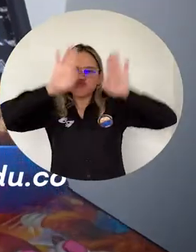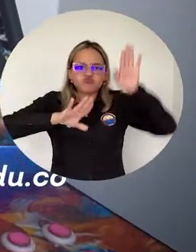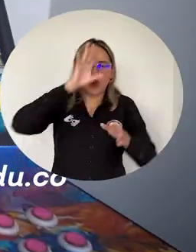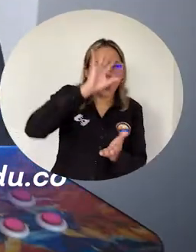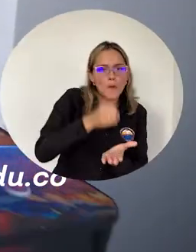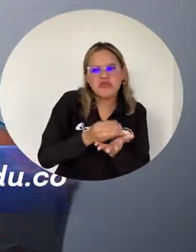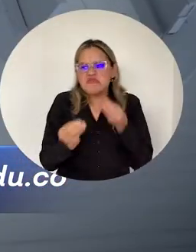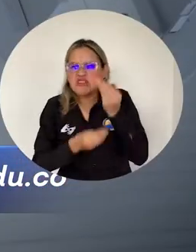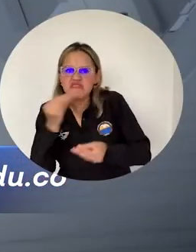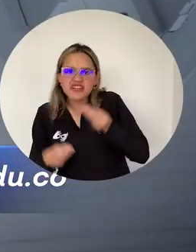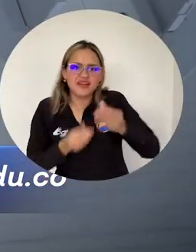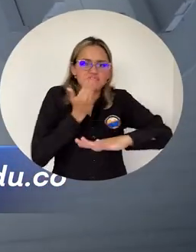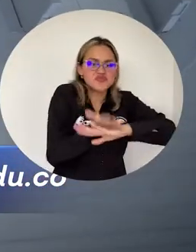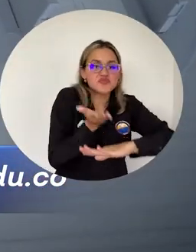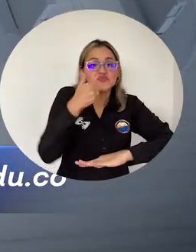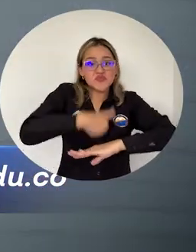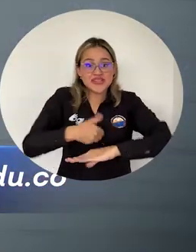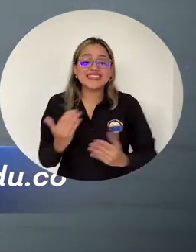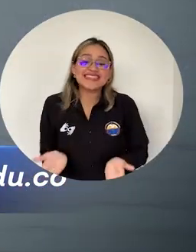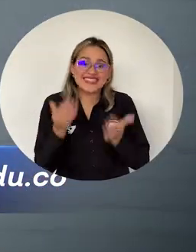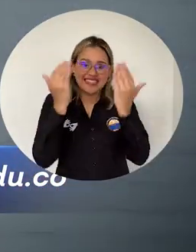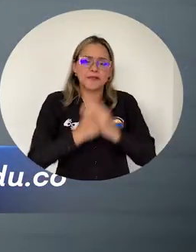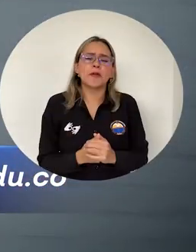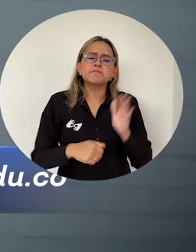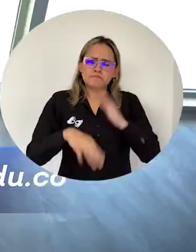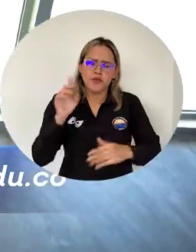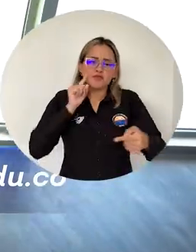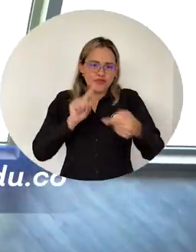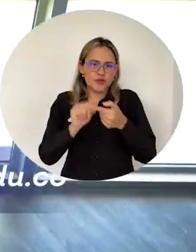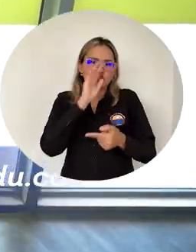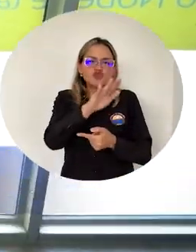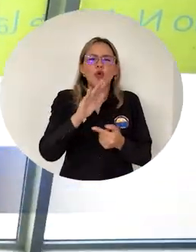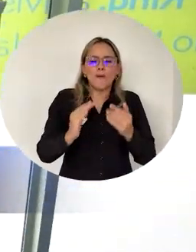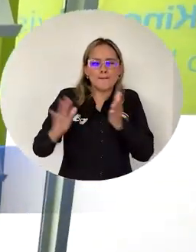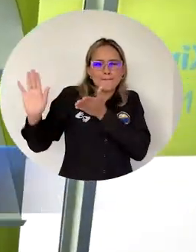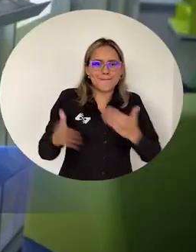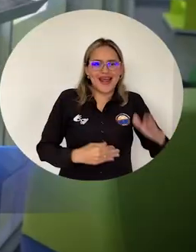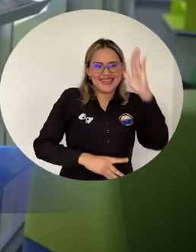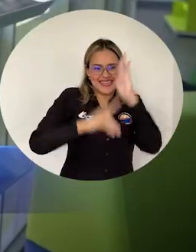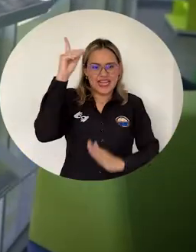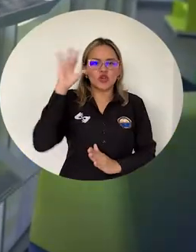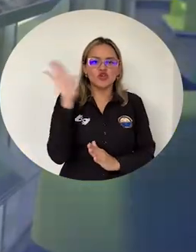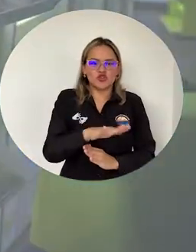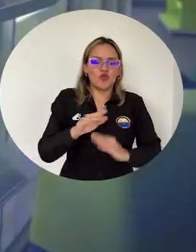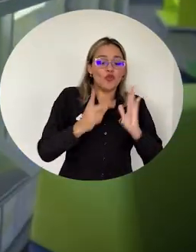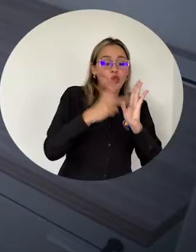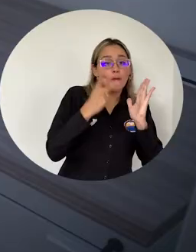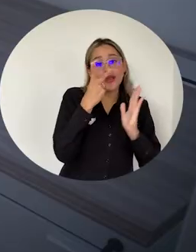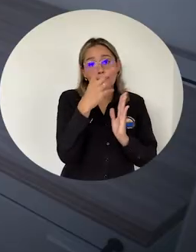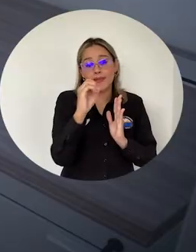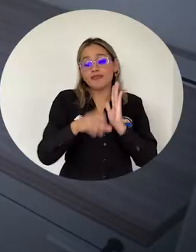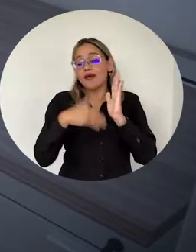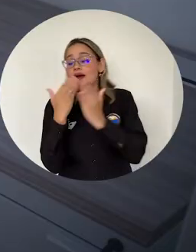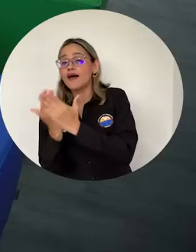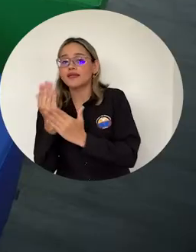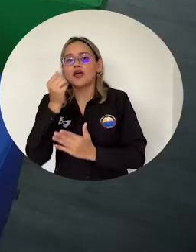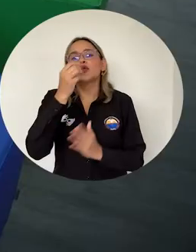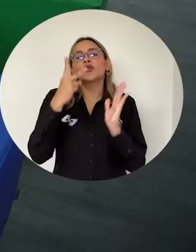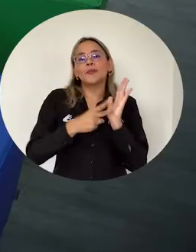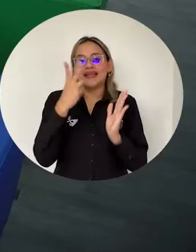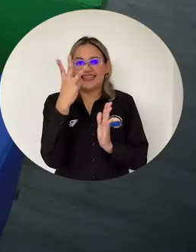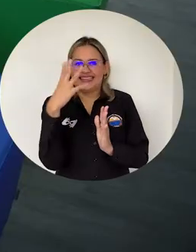escenario que se brinda a los universitarios como parte de los lineamientos estipulados en el Plan de Desarrollo Universitario 2020